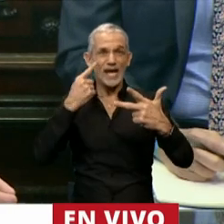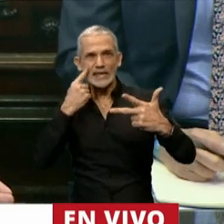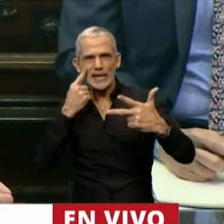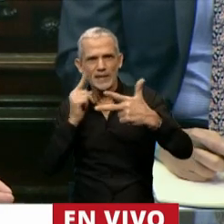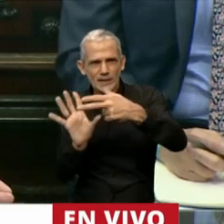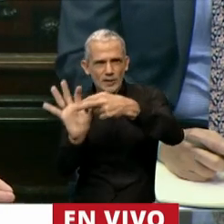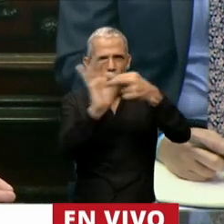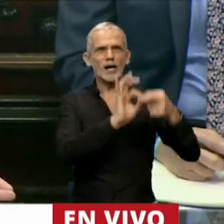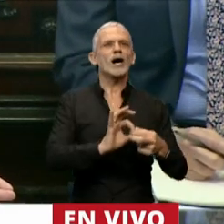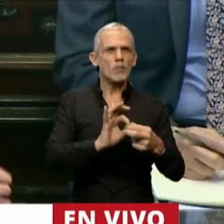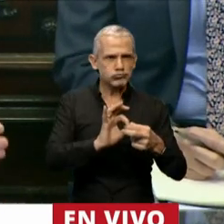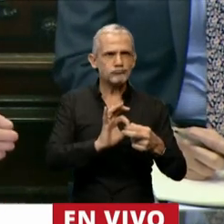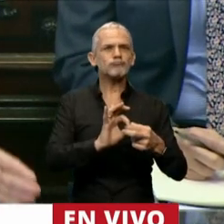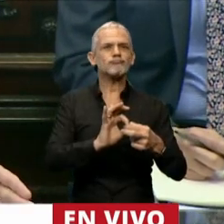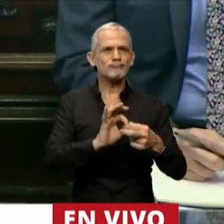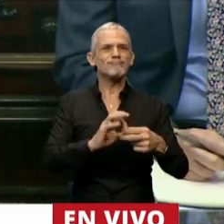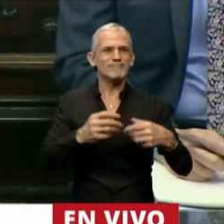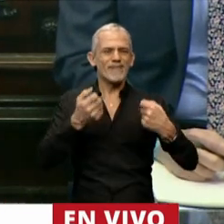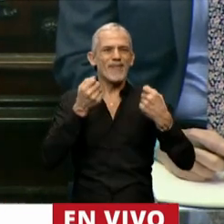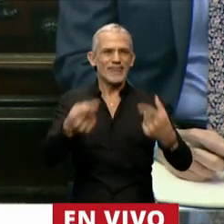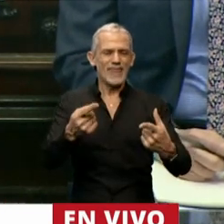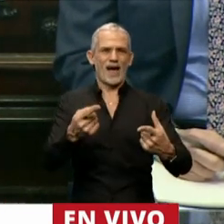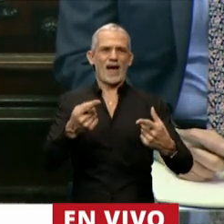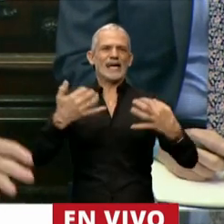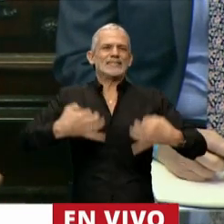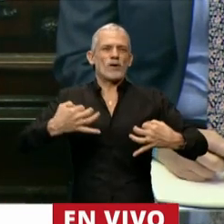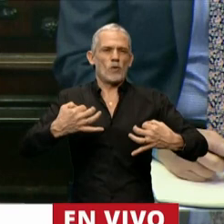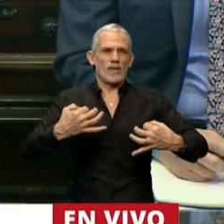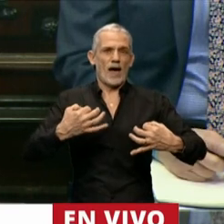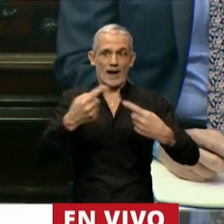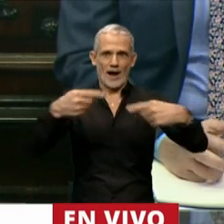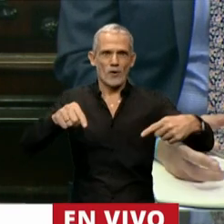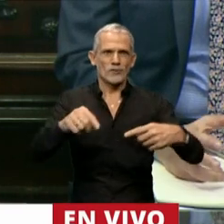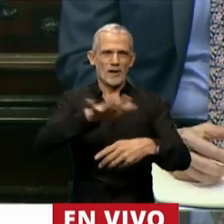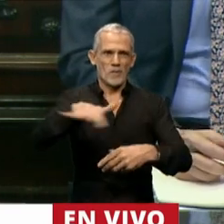abonar a este tipo de demanda.